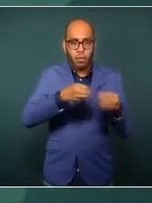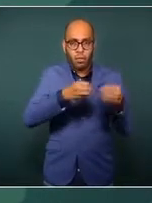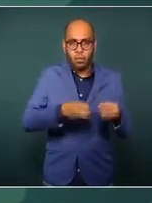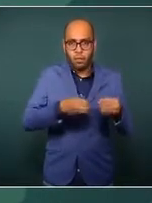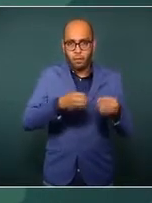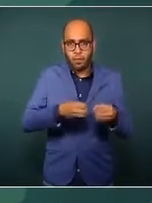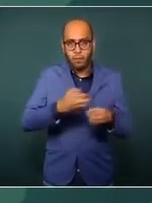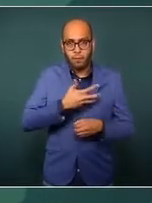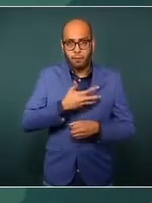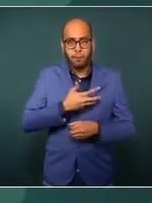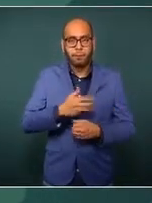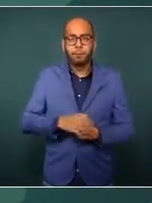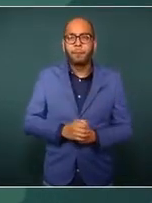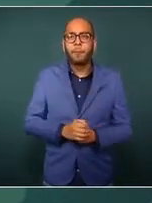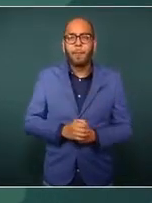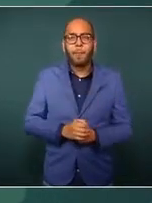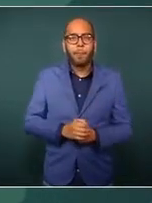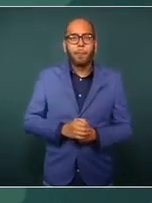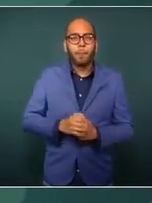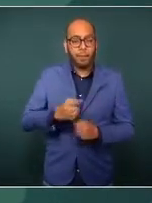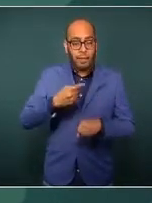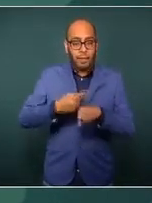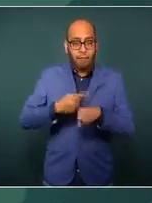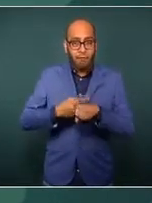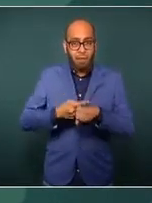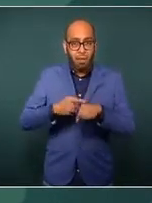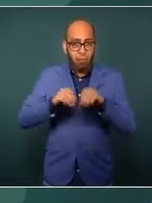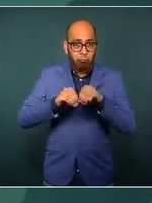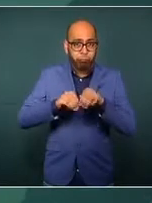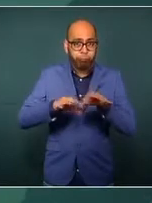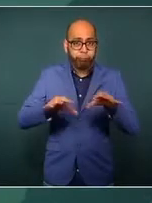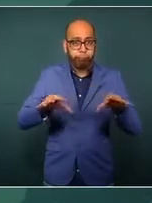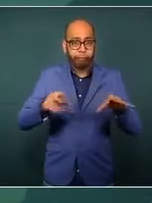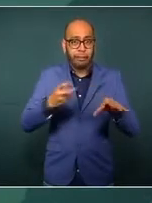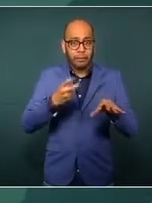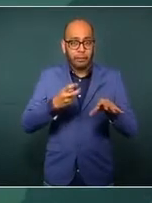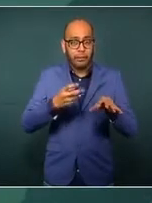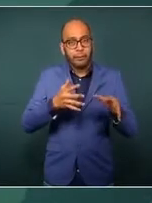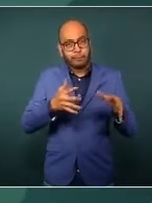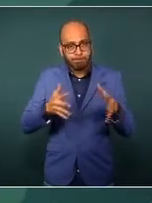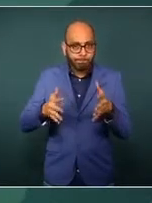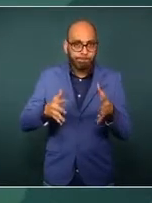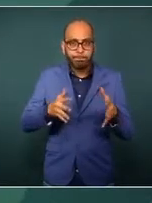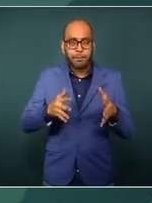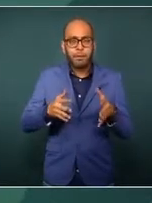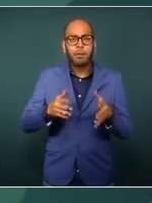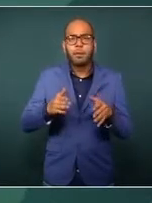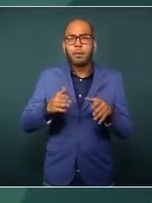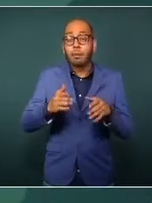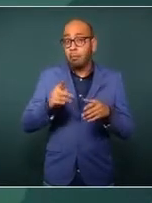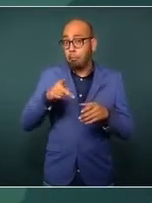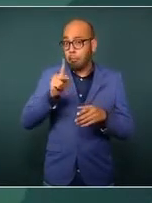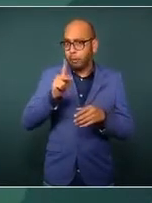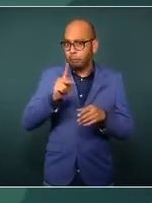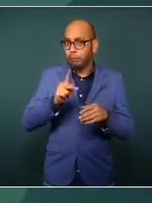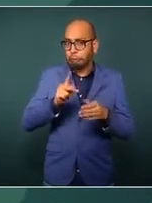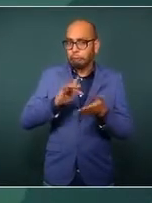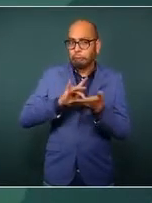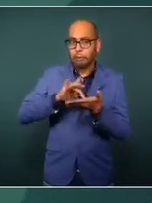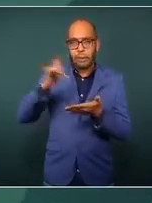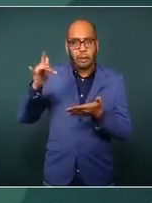la epidemia. Esto, pues, gracias a que se renovó todo el sistema